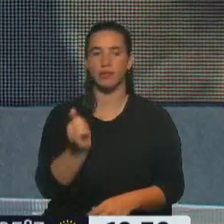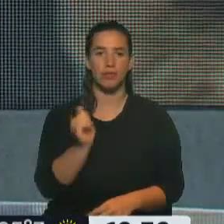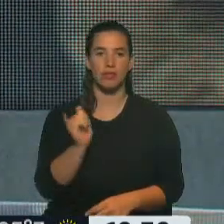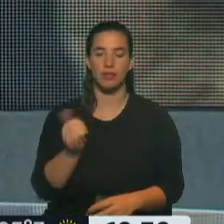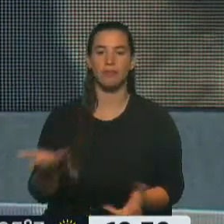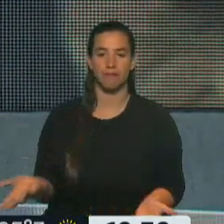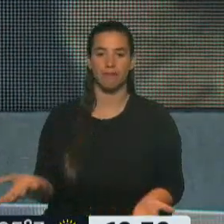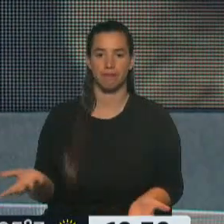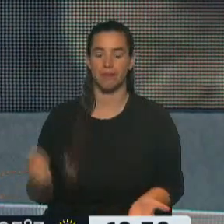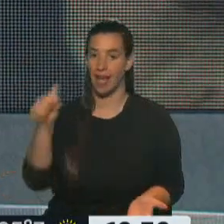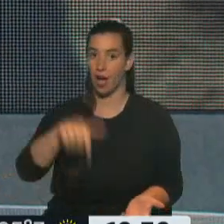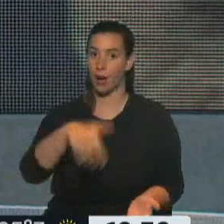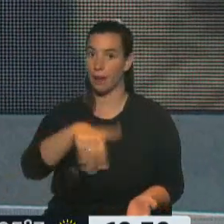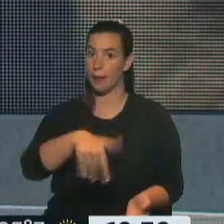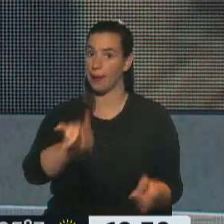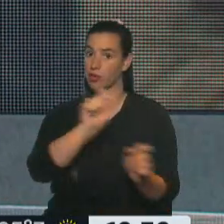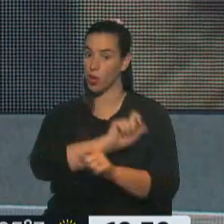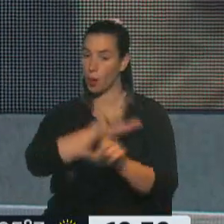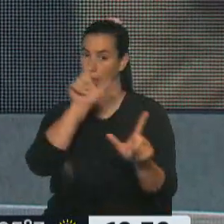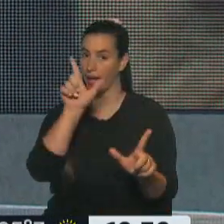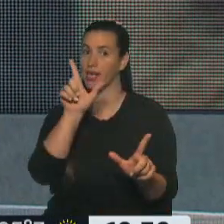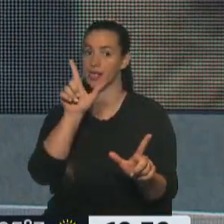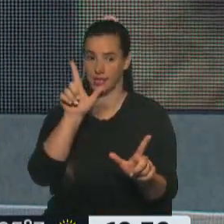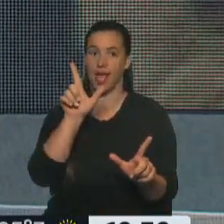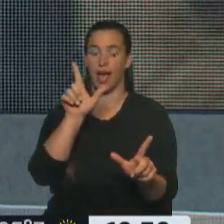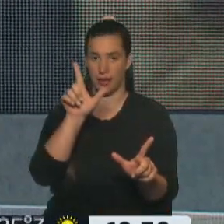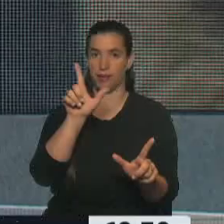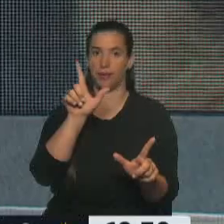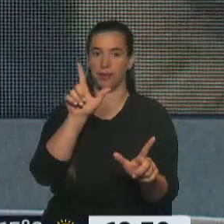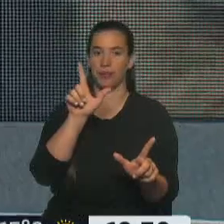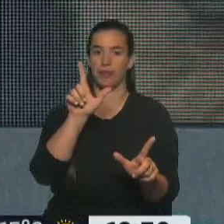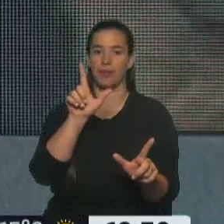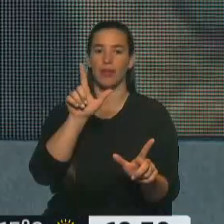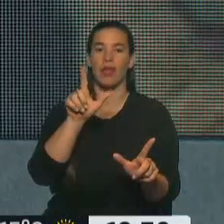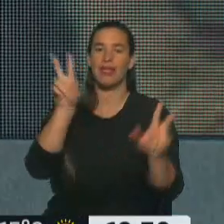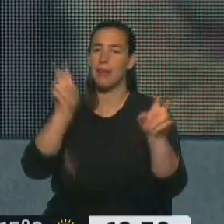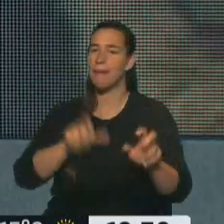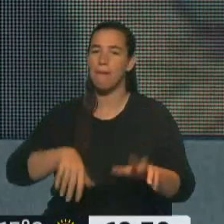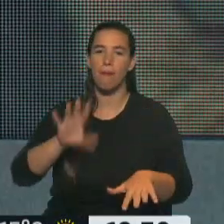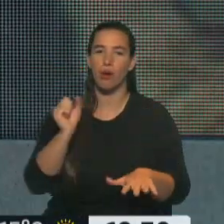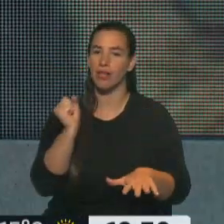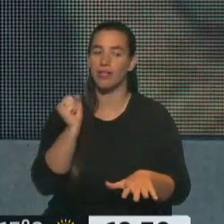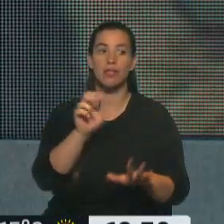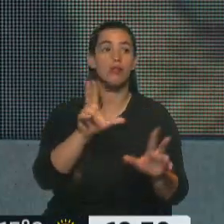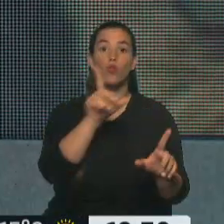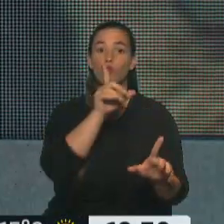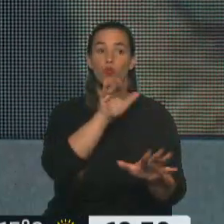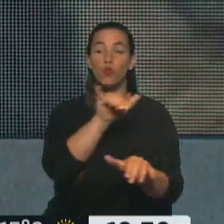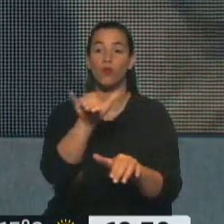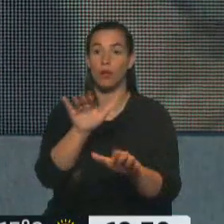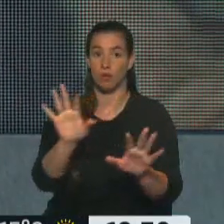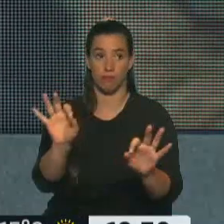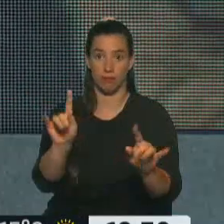Vamos a tener una sorpresa, además de lo coyuntural. Silencio. ¿Ya está? ¿Listo? Ok.